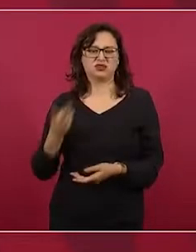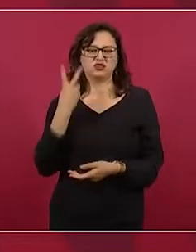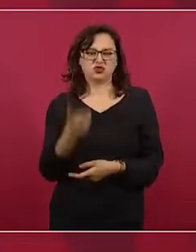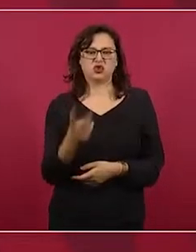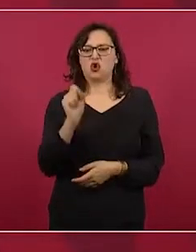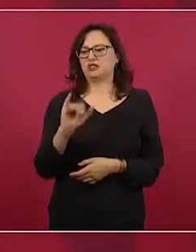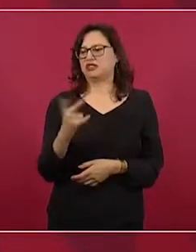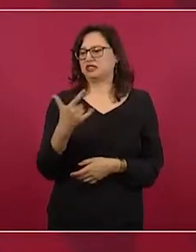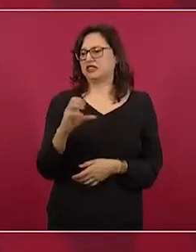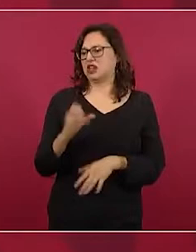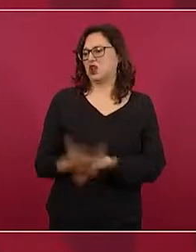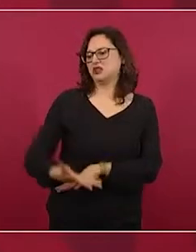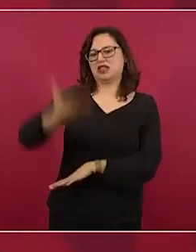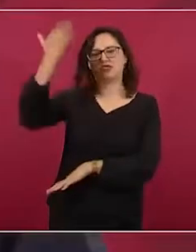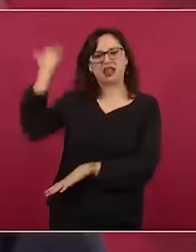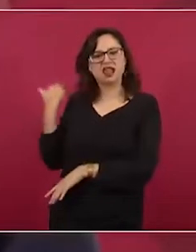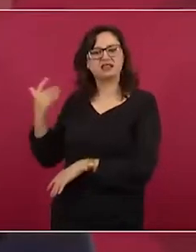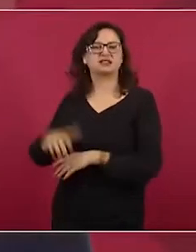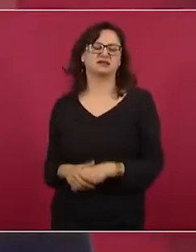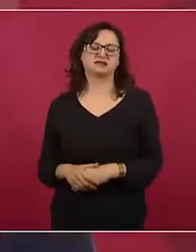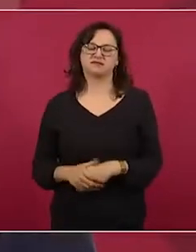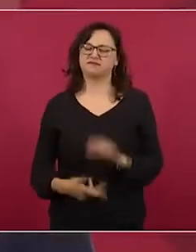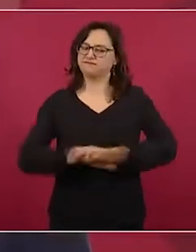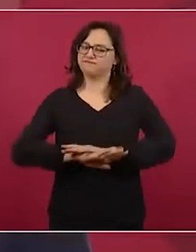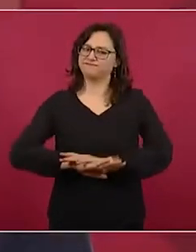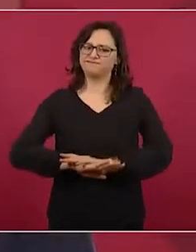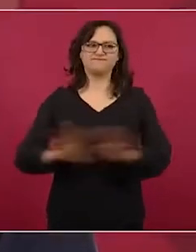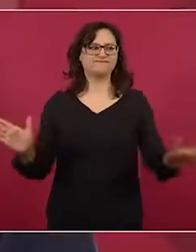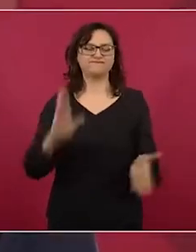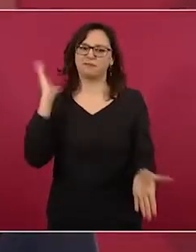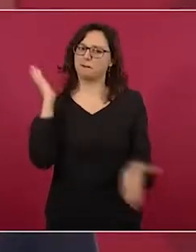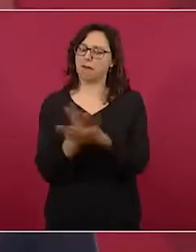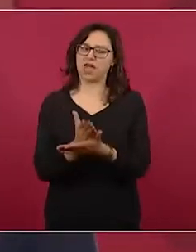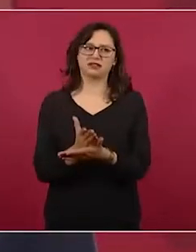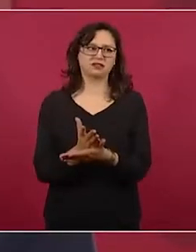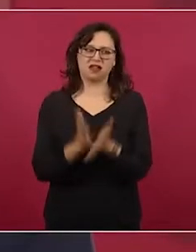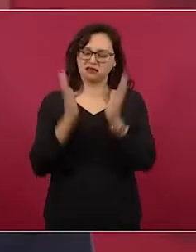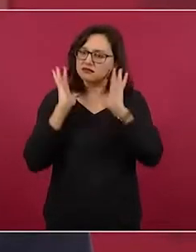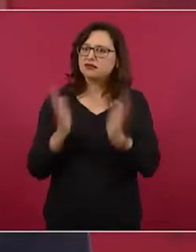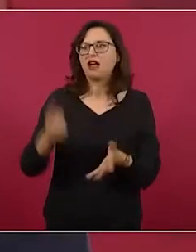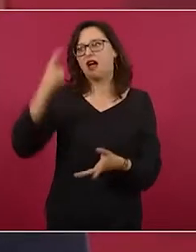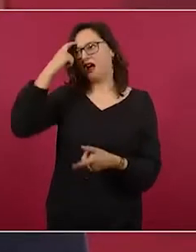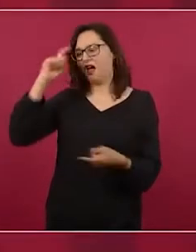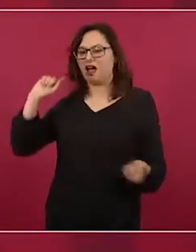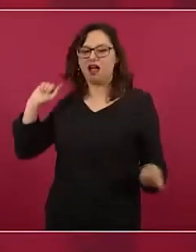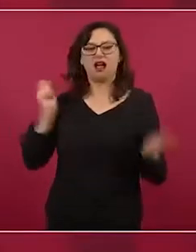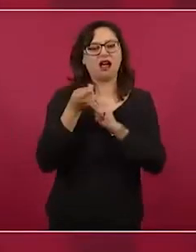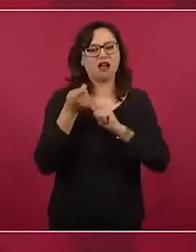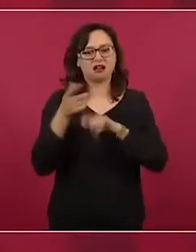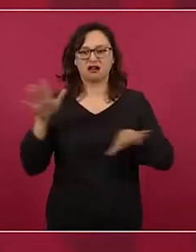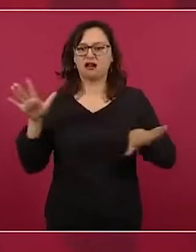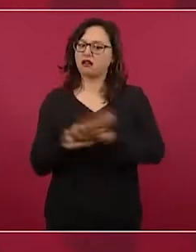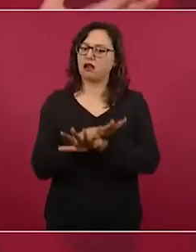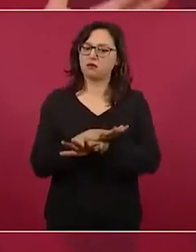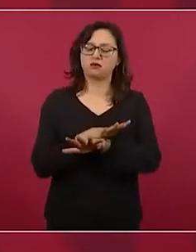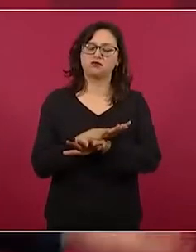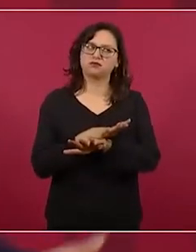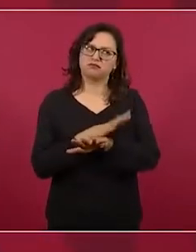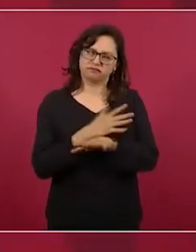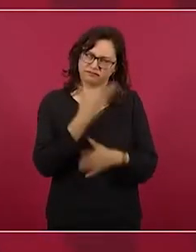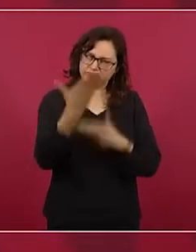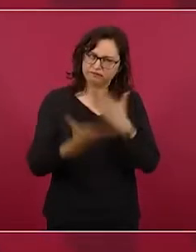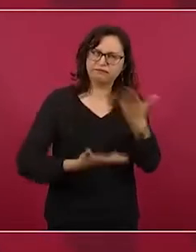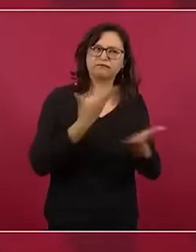Entonces, de manera muy respetuosa, porque cómo